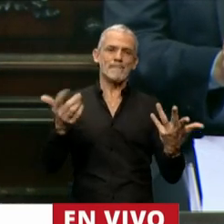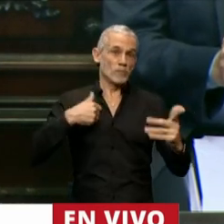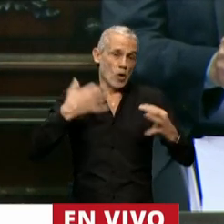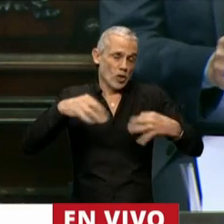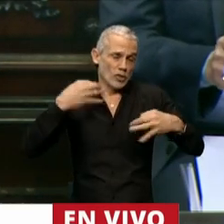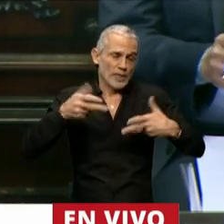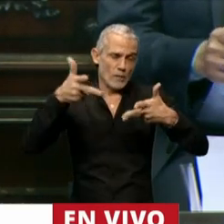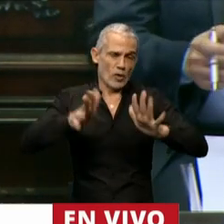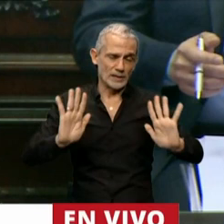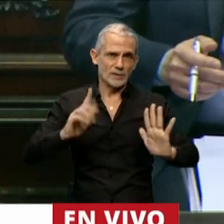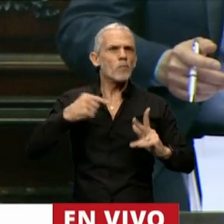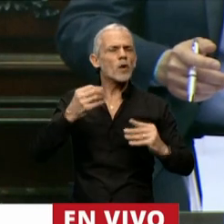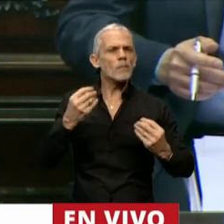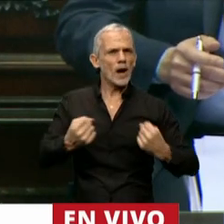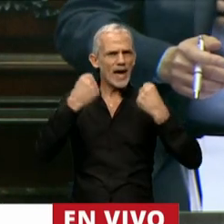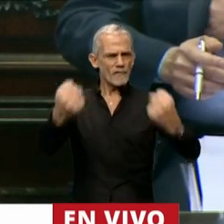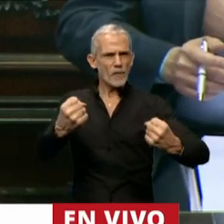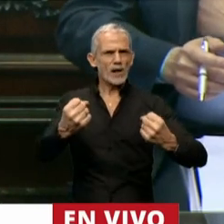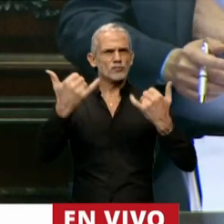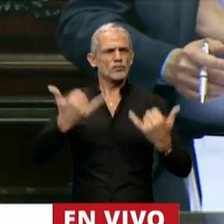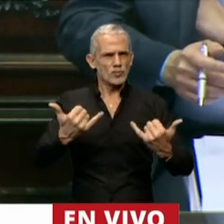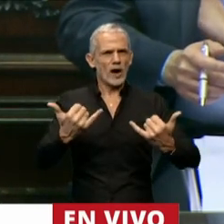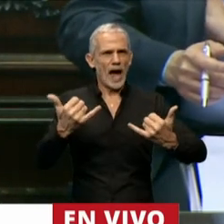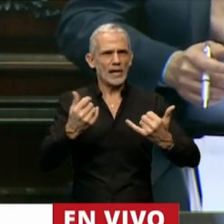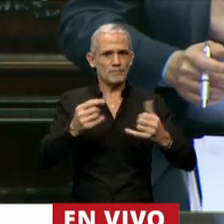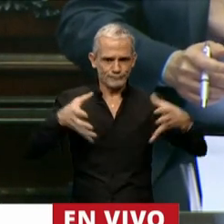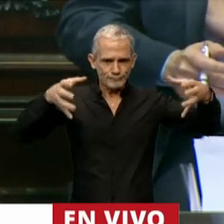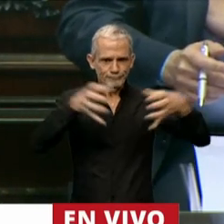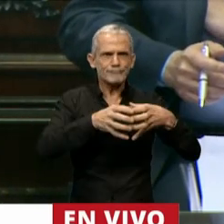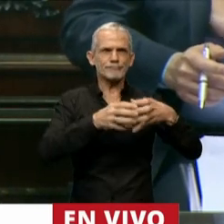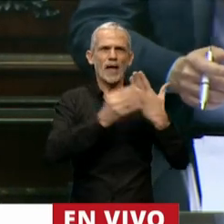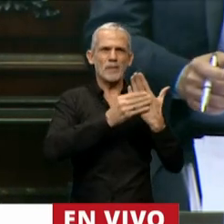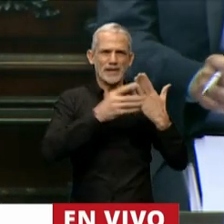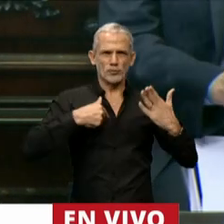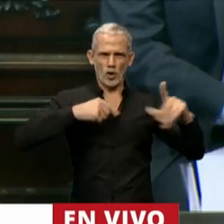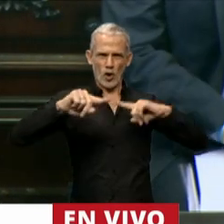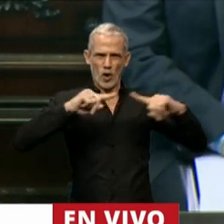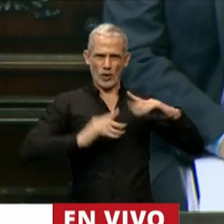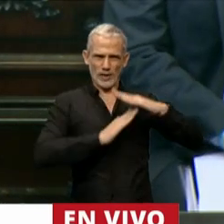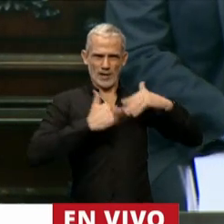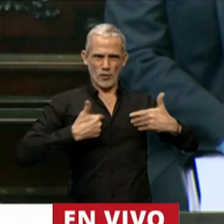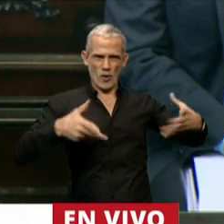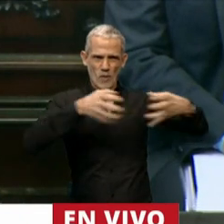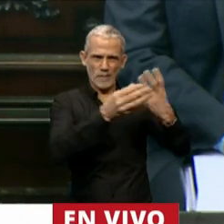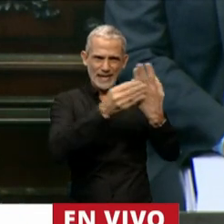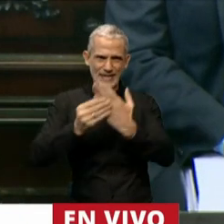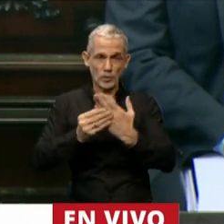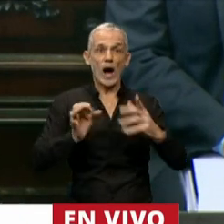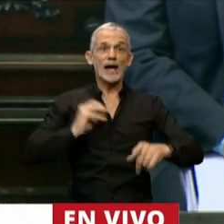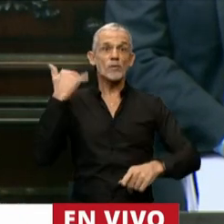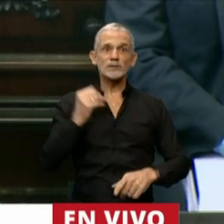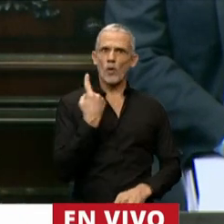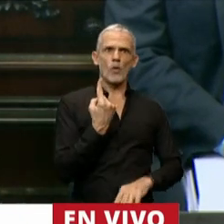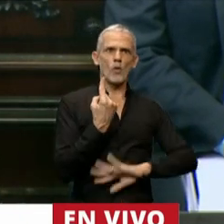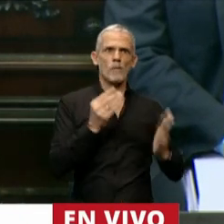justo por el esfuerzo que está haciendo el Gabinete que me toca coordinar. Pero en todo el año pasado solamente un